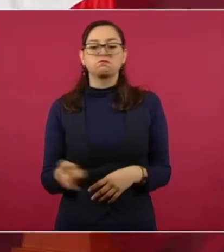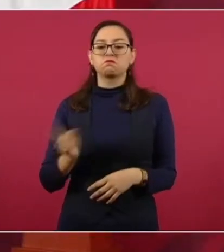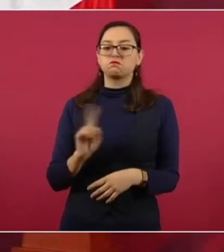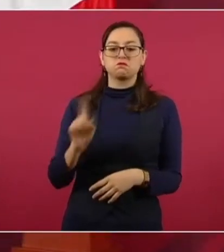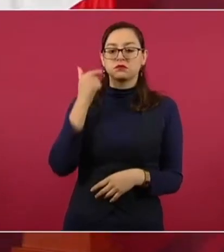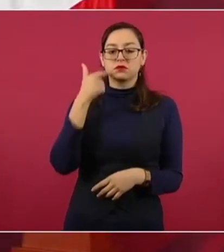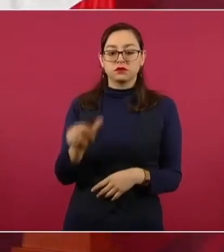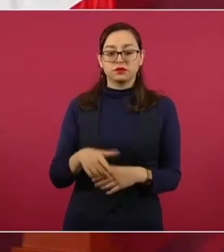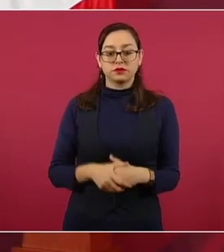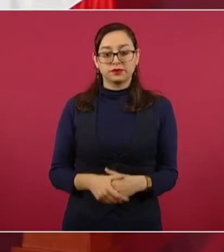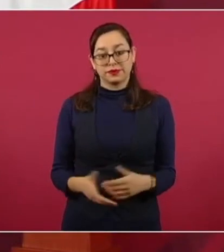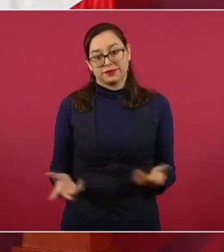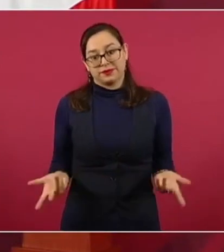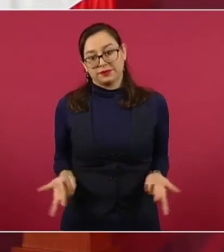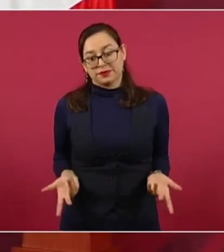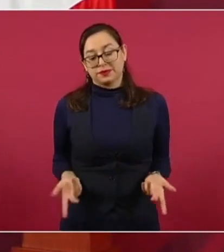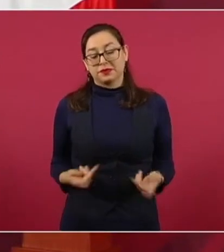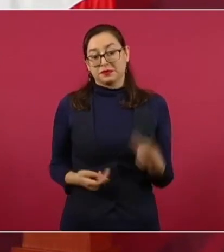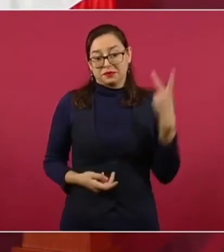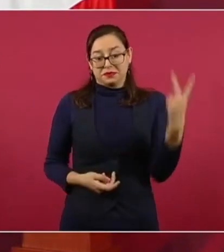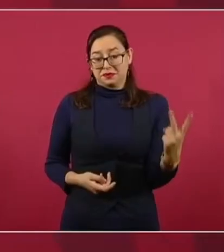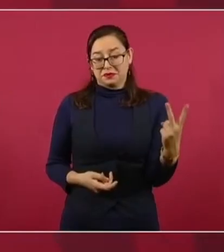Entonces, llamaría a todos